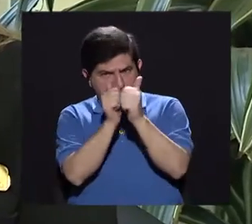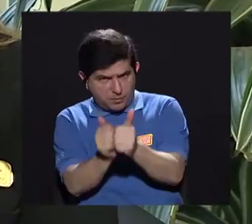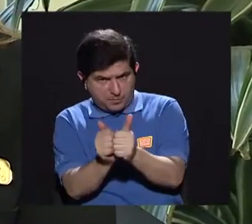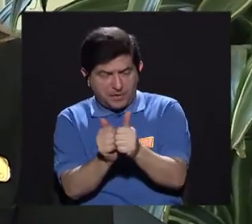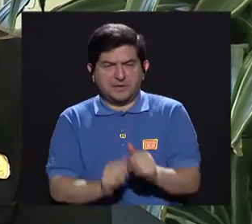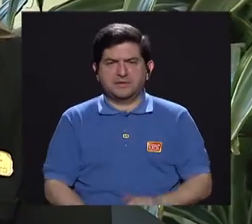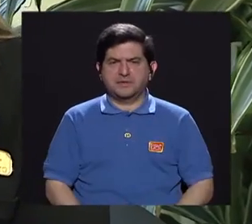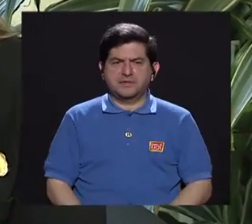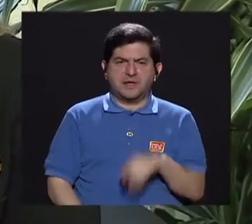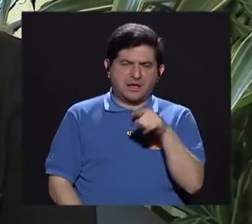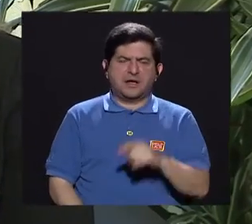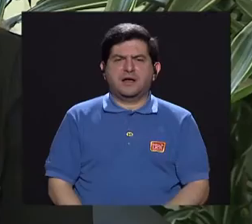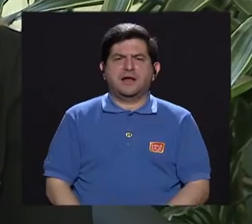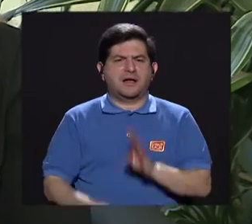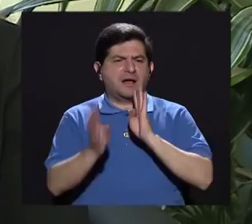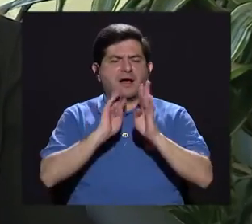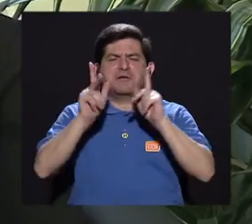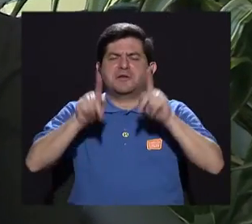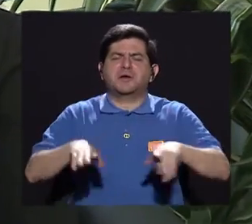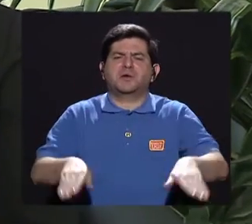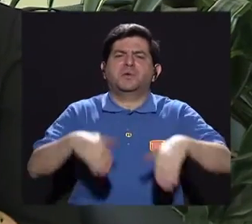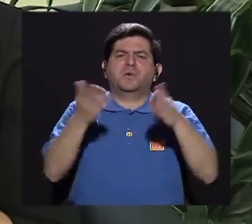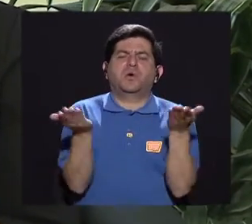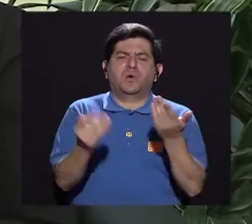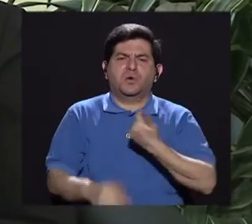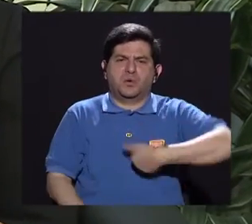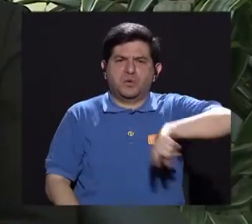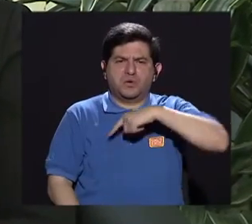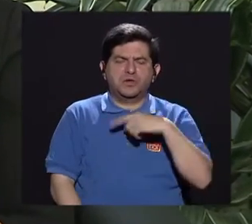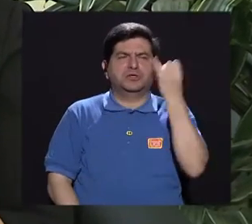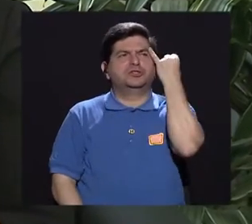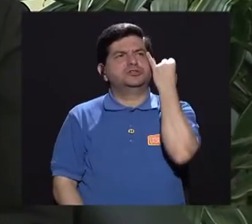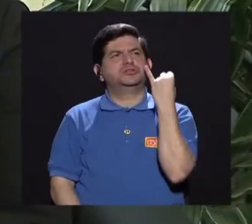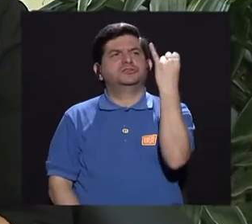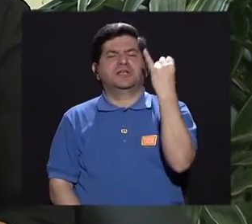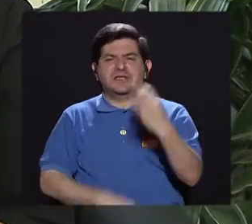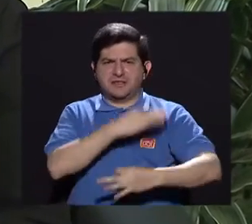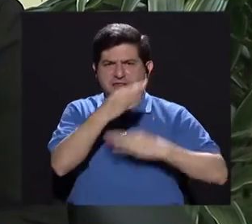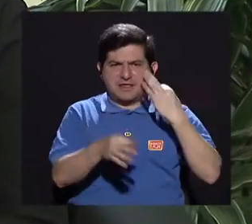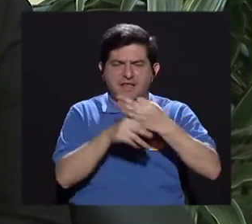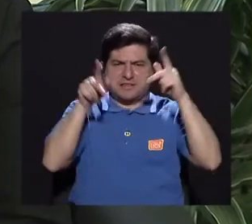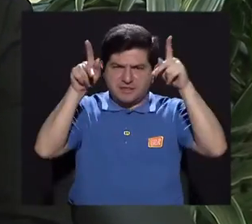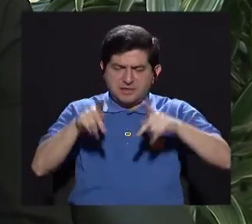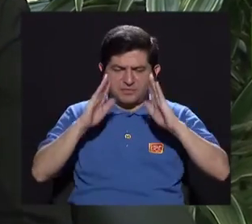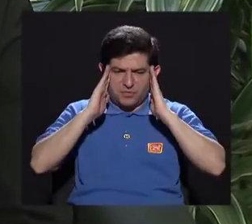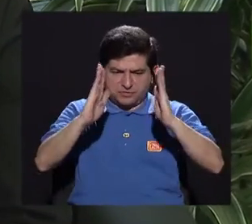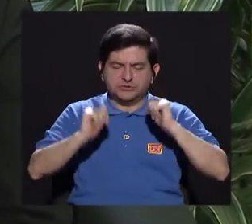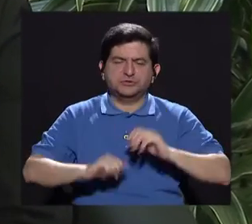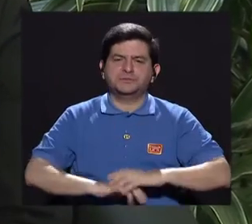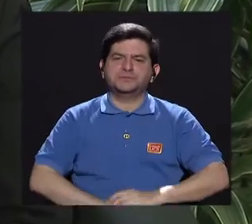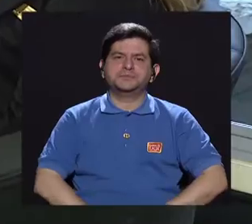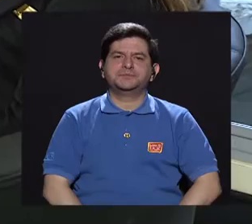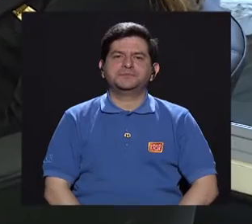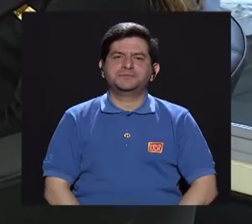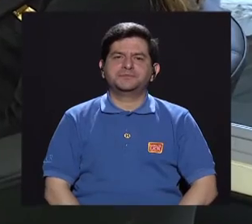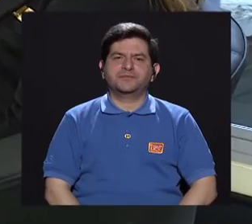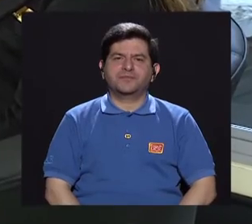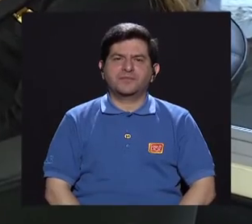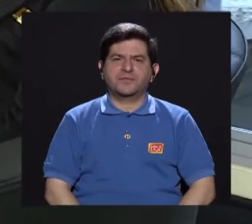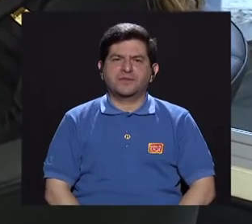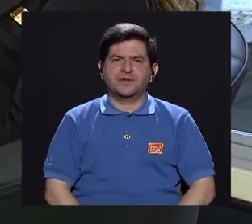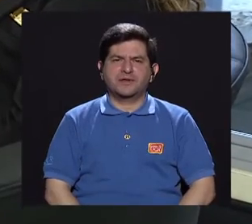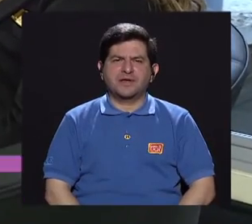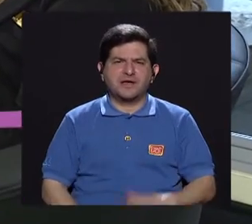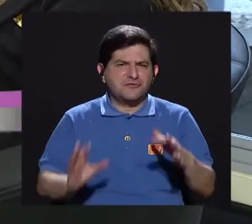acompañado, cómo es el léxico del paciente y ya ahí nos estamos dando una idea de qué tipo de paciente vamos a tratar. Y en